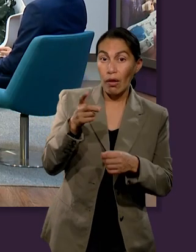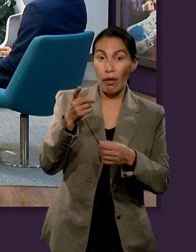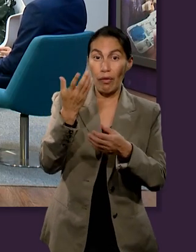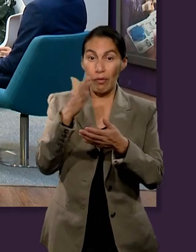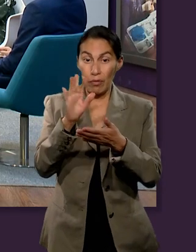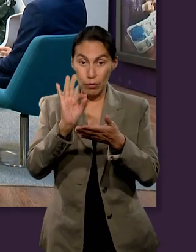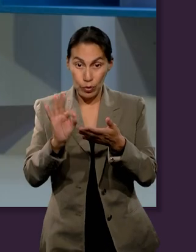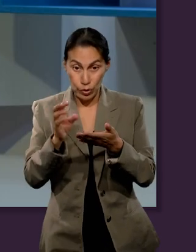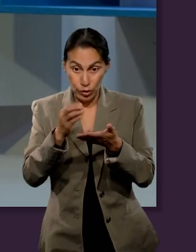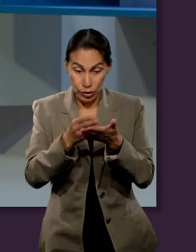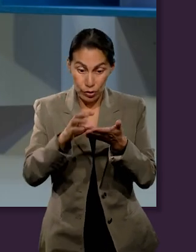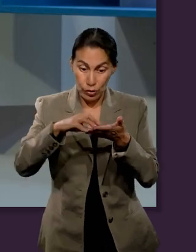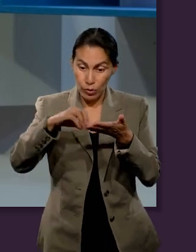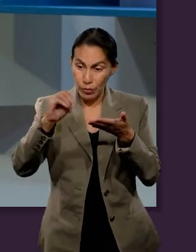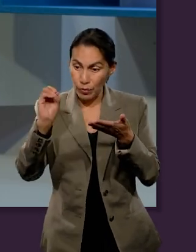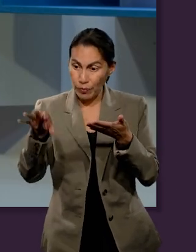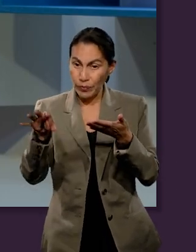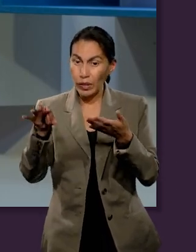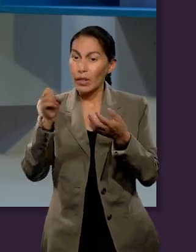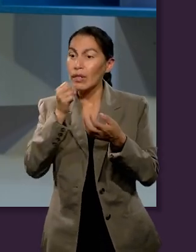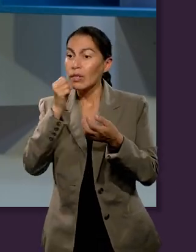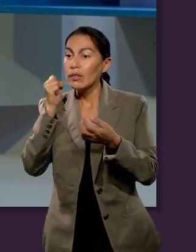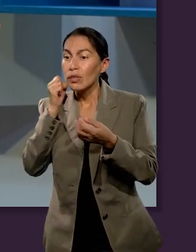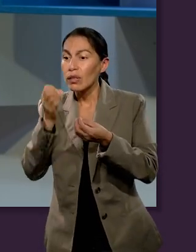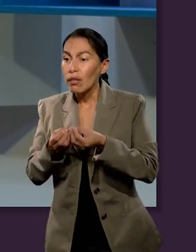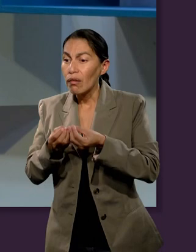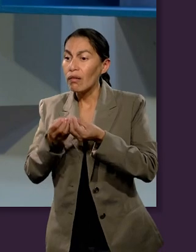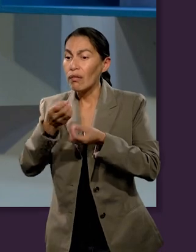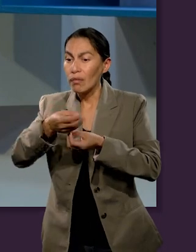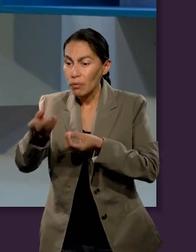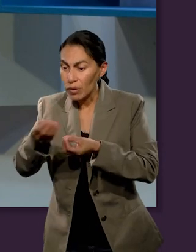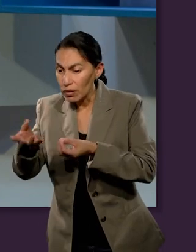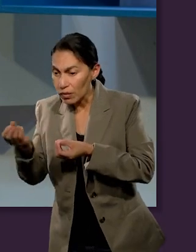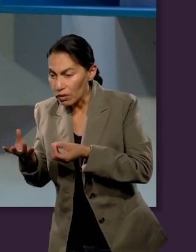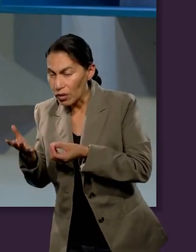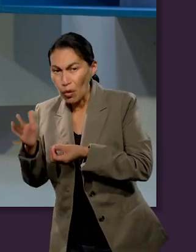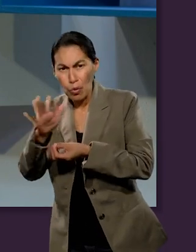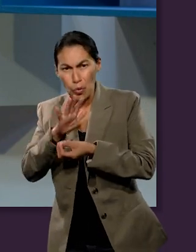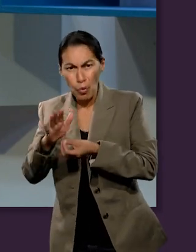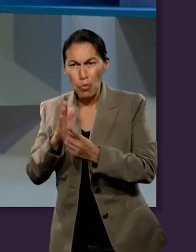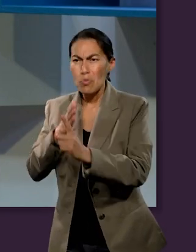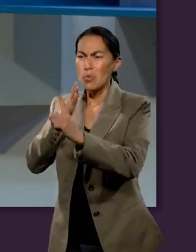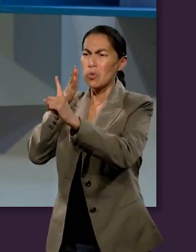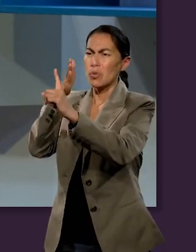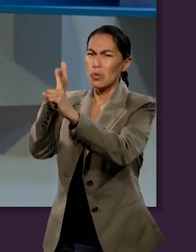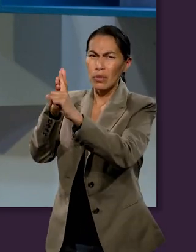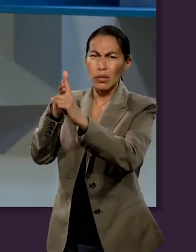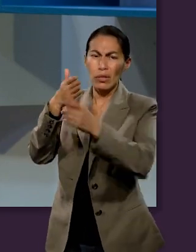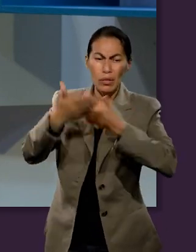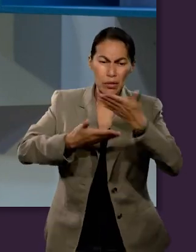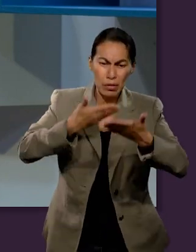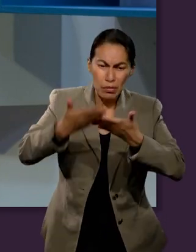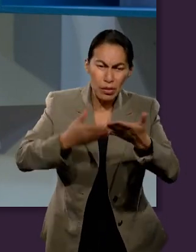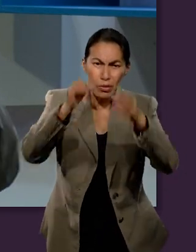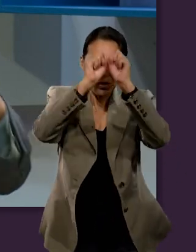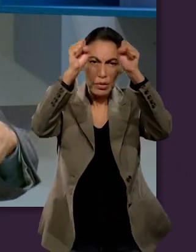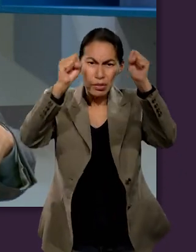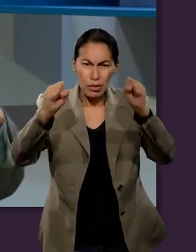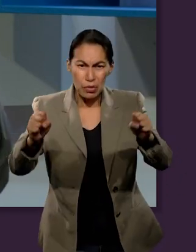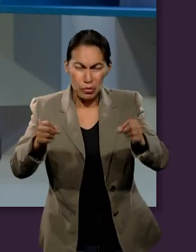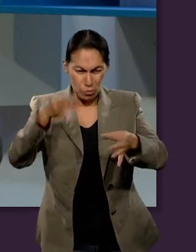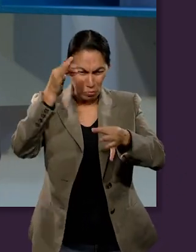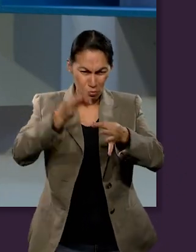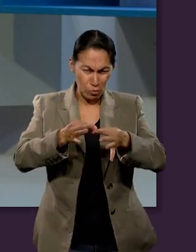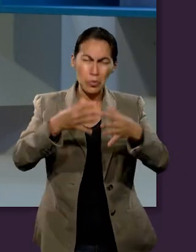caso de los levitas que recibían el diezmo y que después lo repartían a los sacerdotes, todo lo hacían con un propósito de que